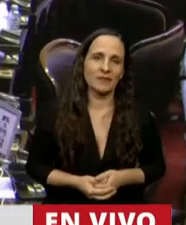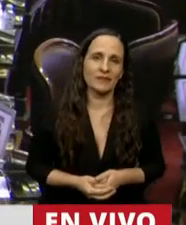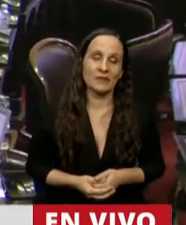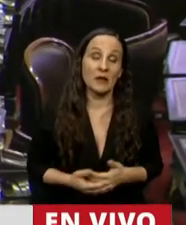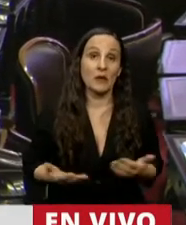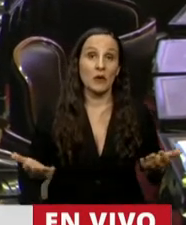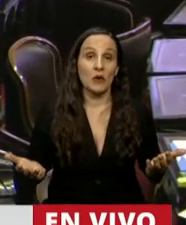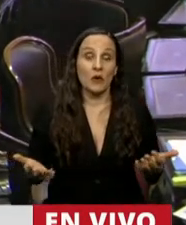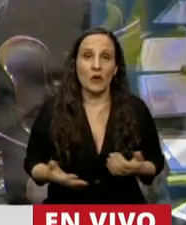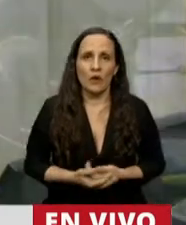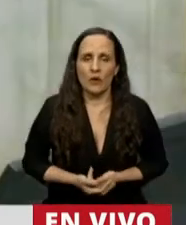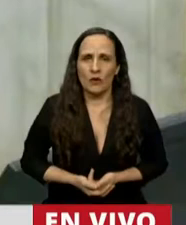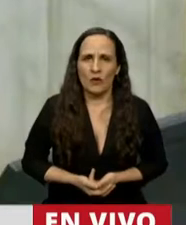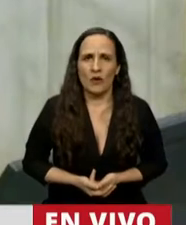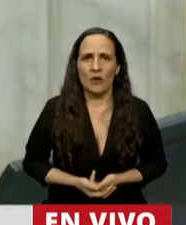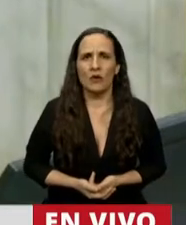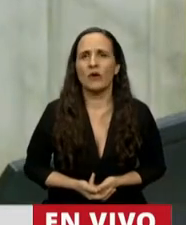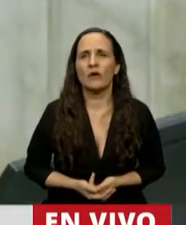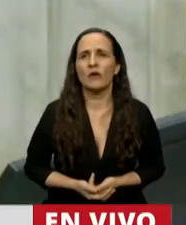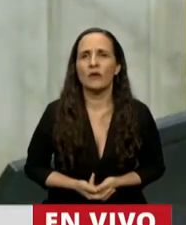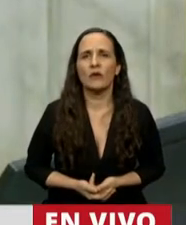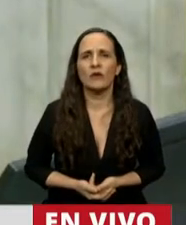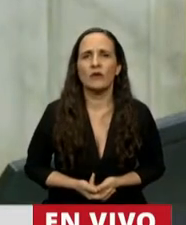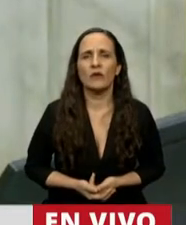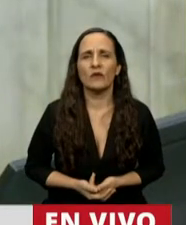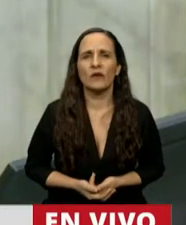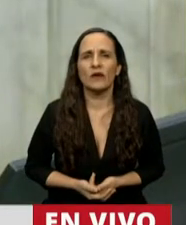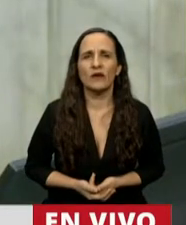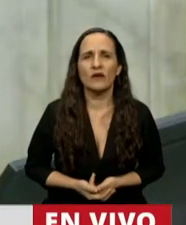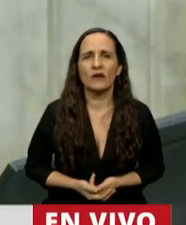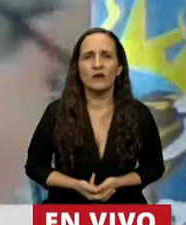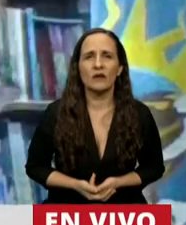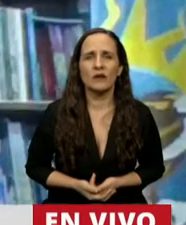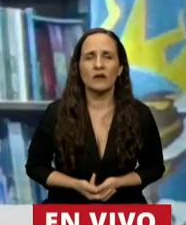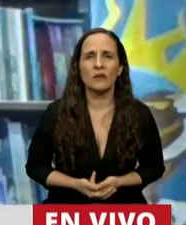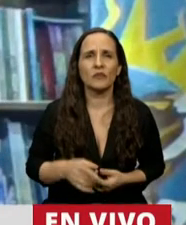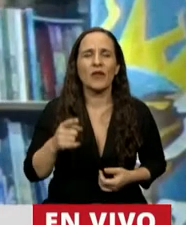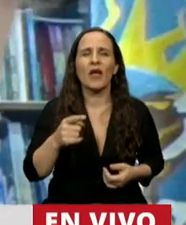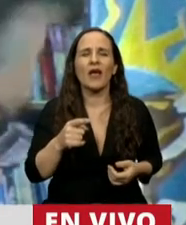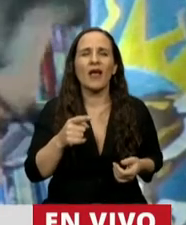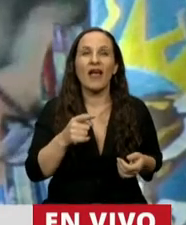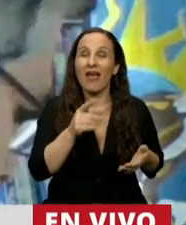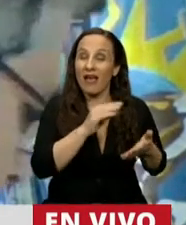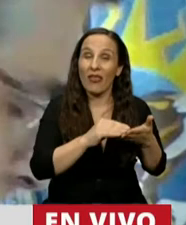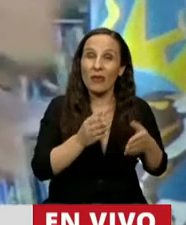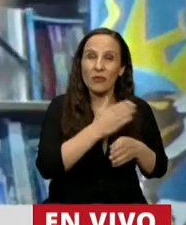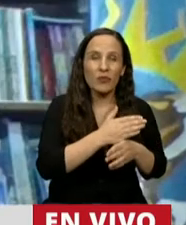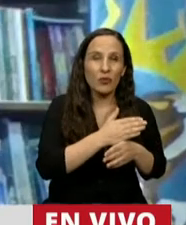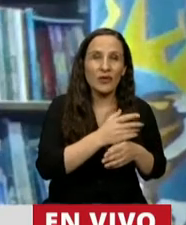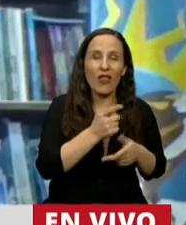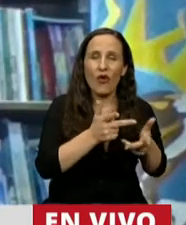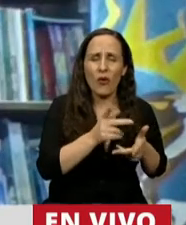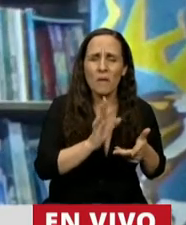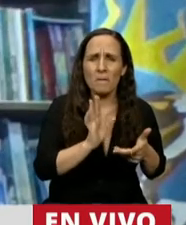Bueno, no hay intención completar los argumentos del diputado Profinante. Simplemente decir que sí,